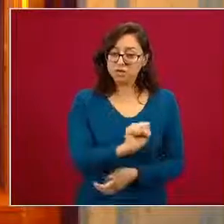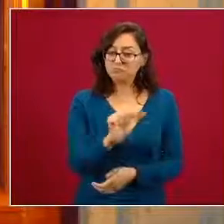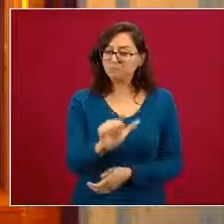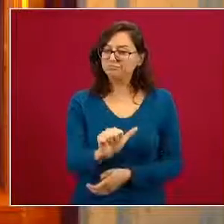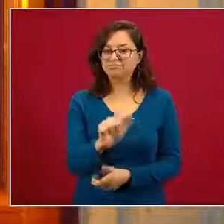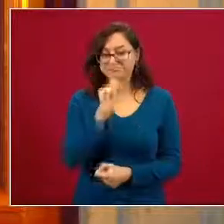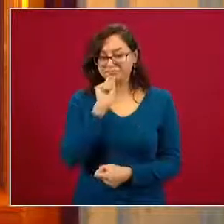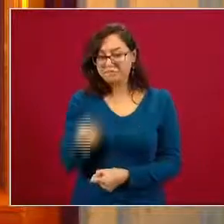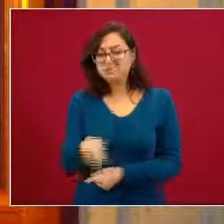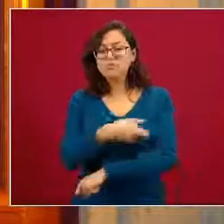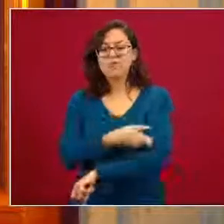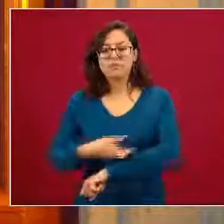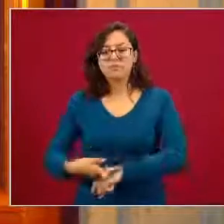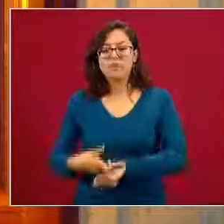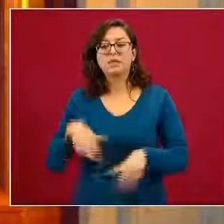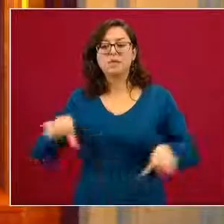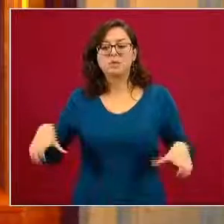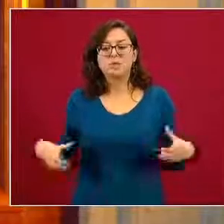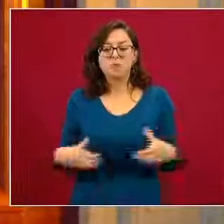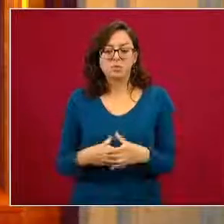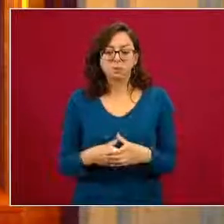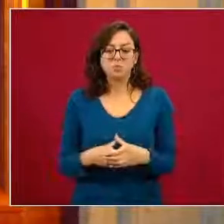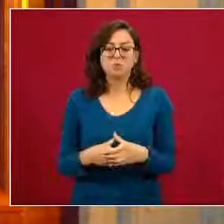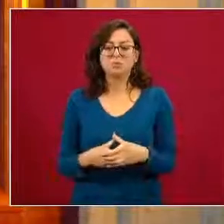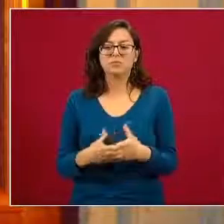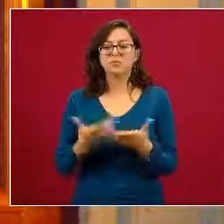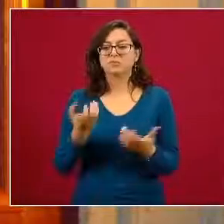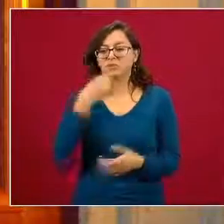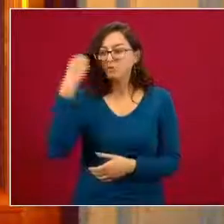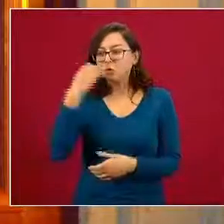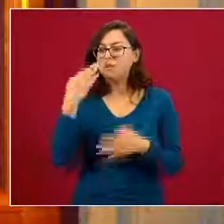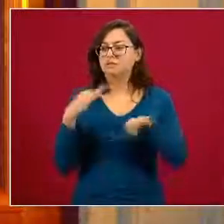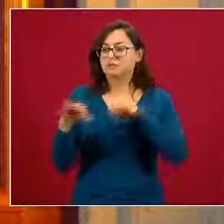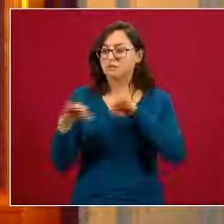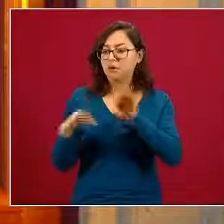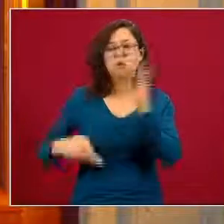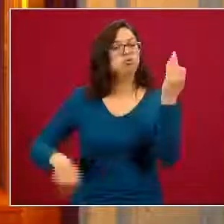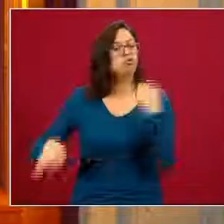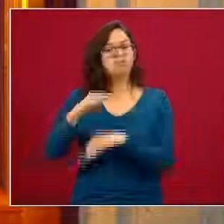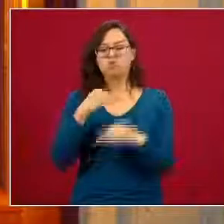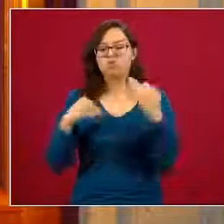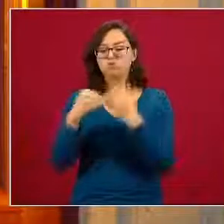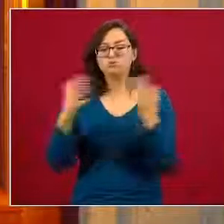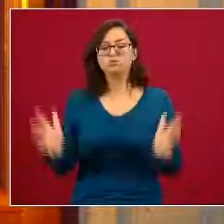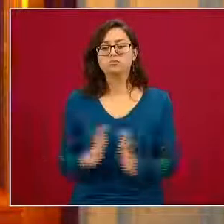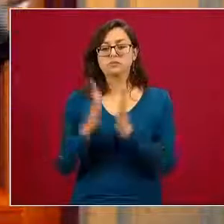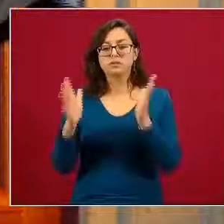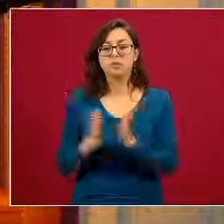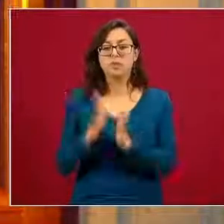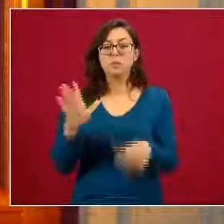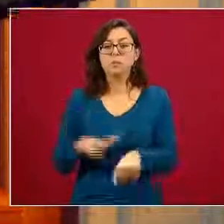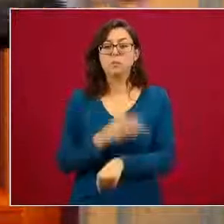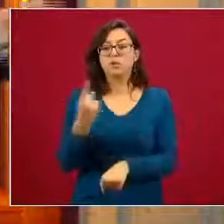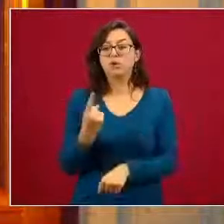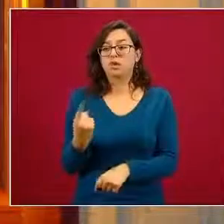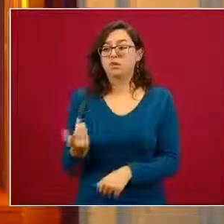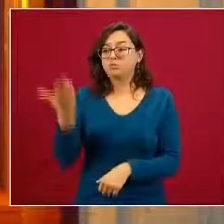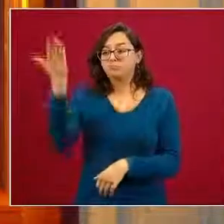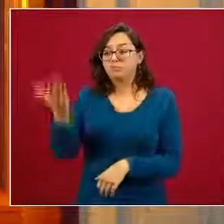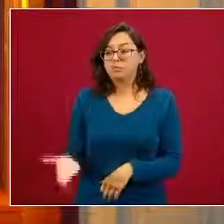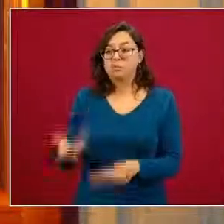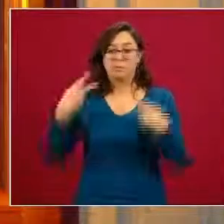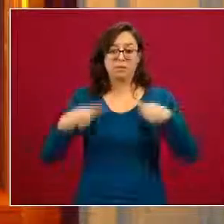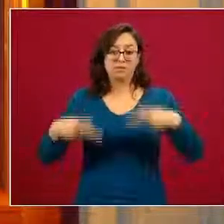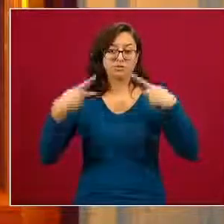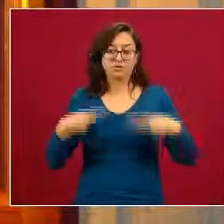familias las comunidades las escuelas los trabajos porque es un aspecto principalmente de